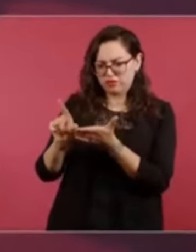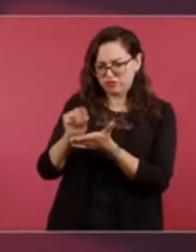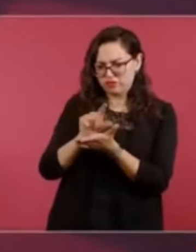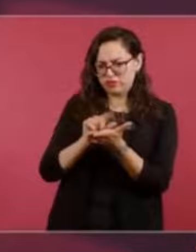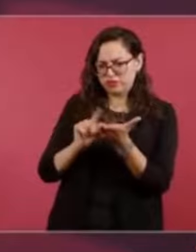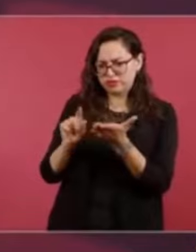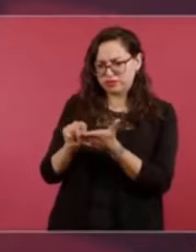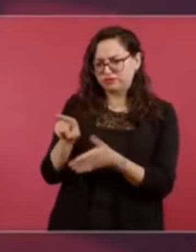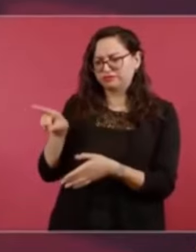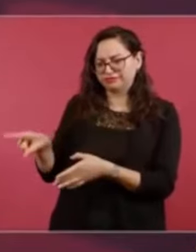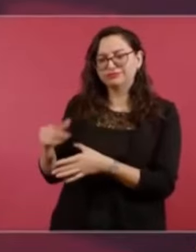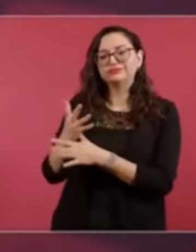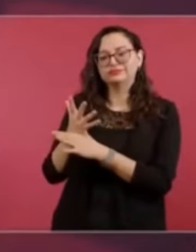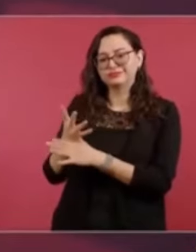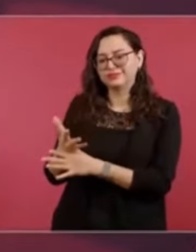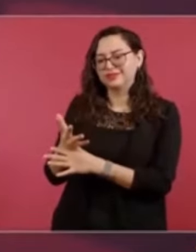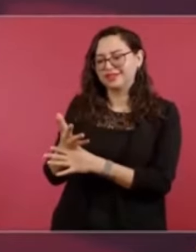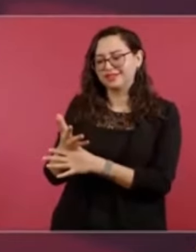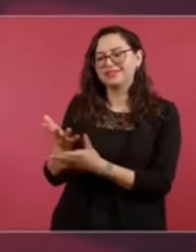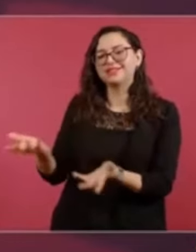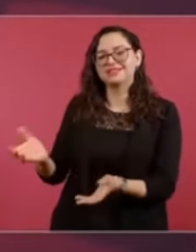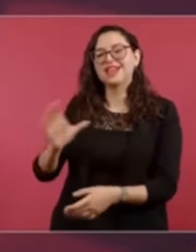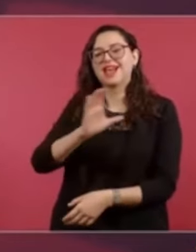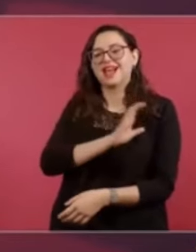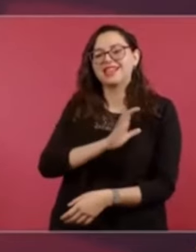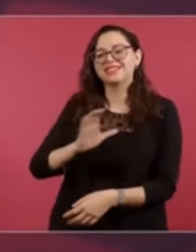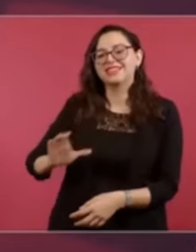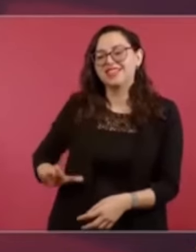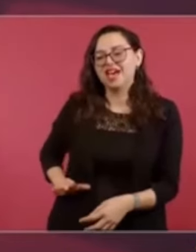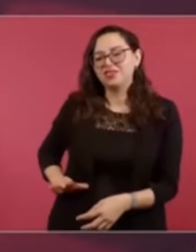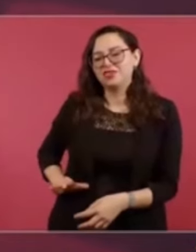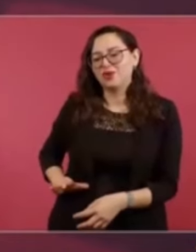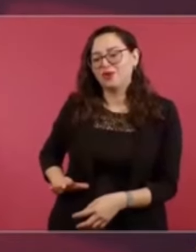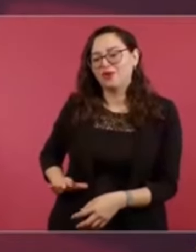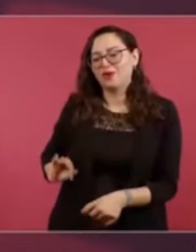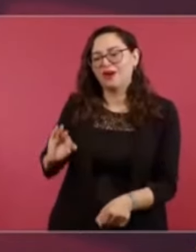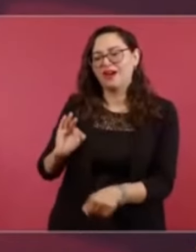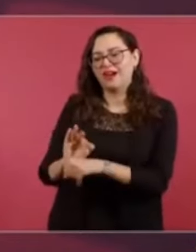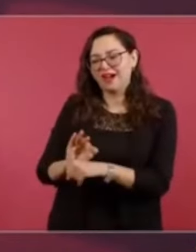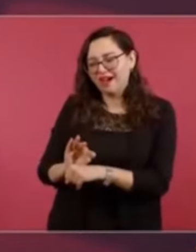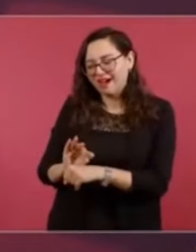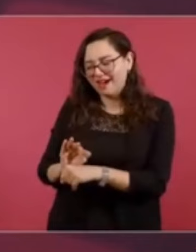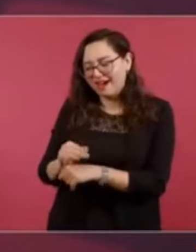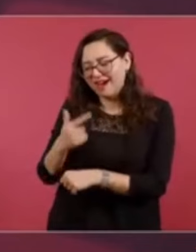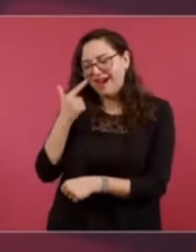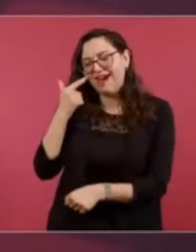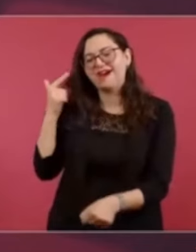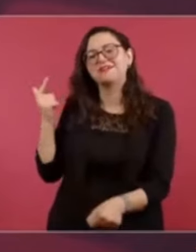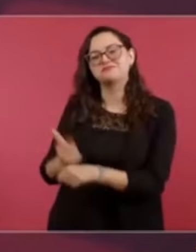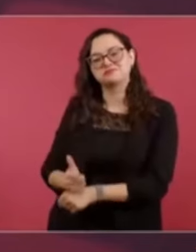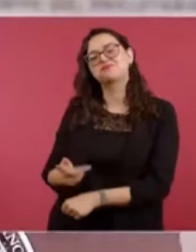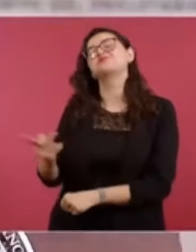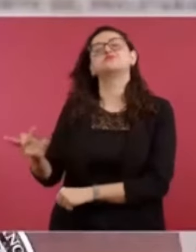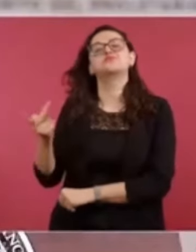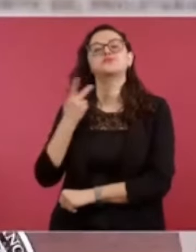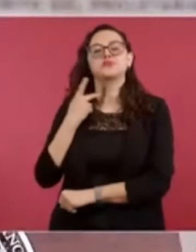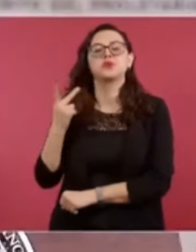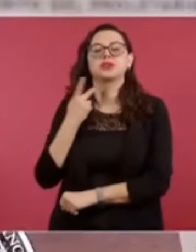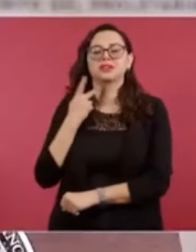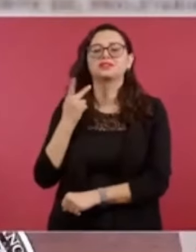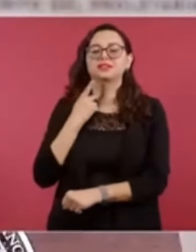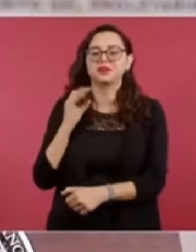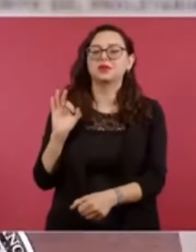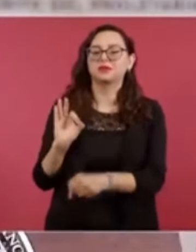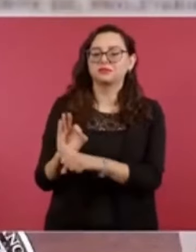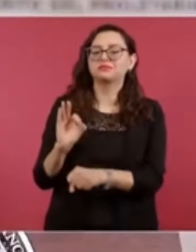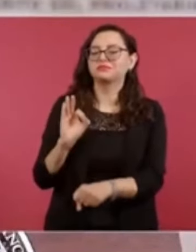gobierno menciona a un candidato de la oposición. Imagínense de ese tamaño. Pero como